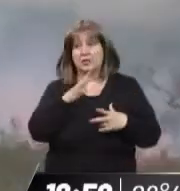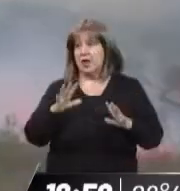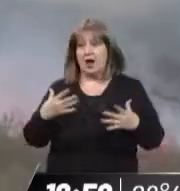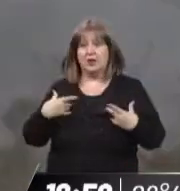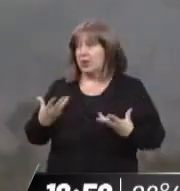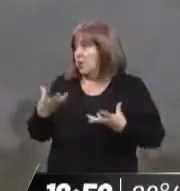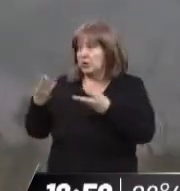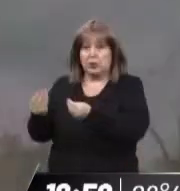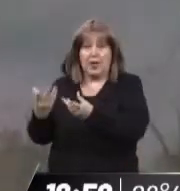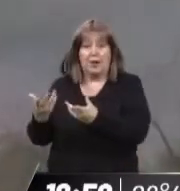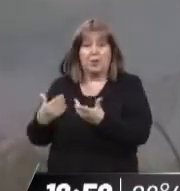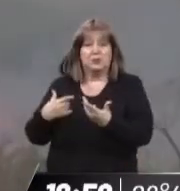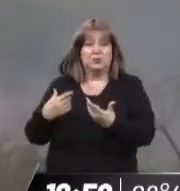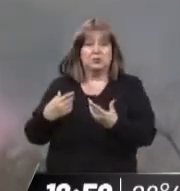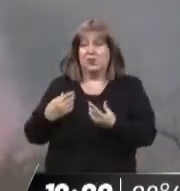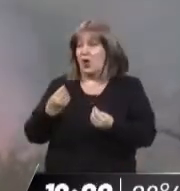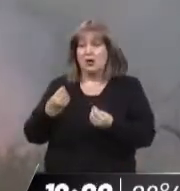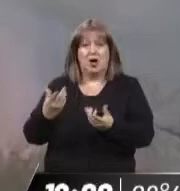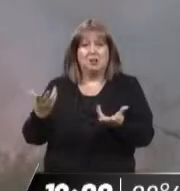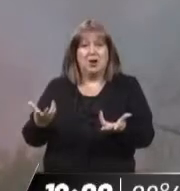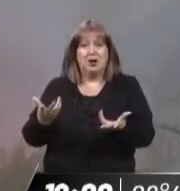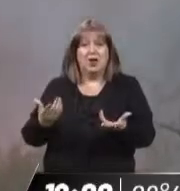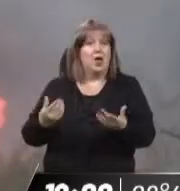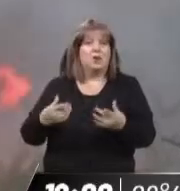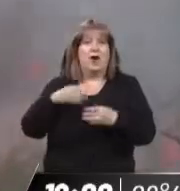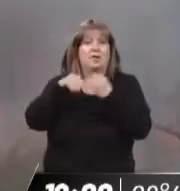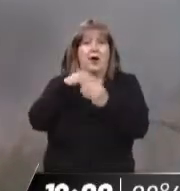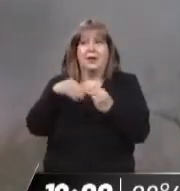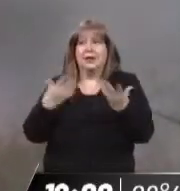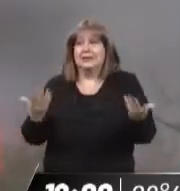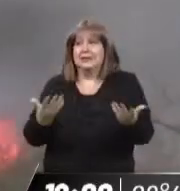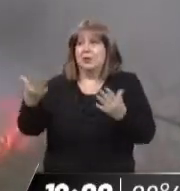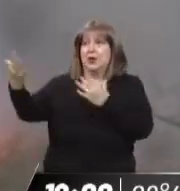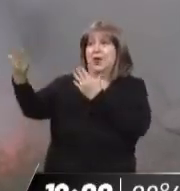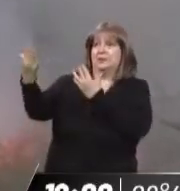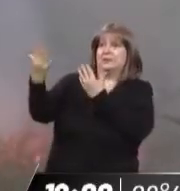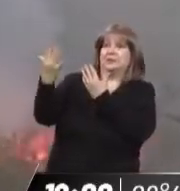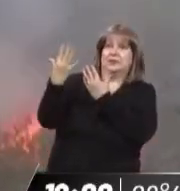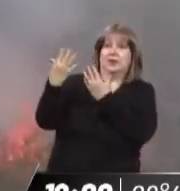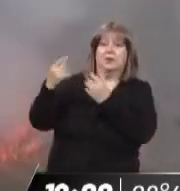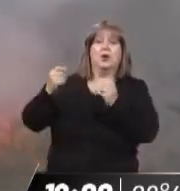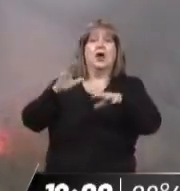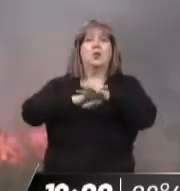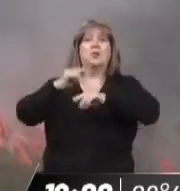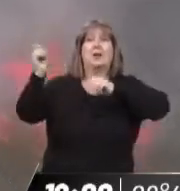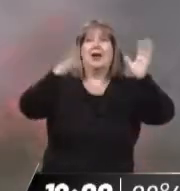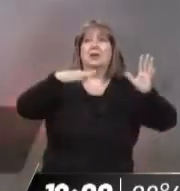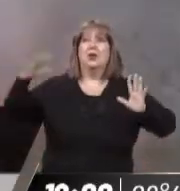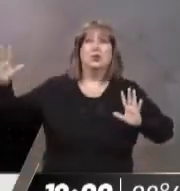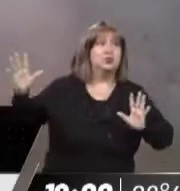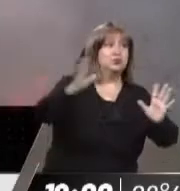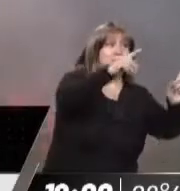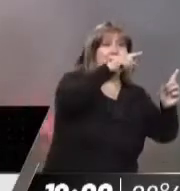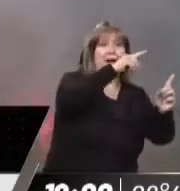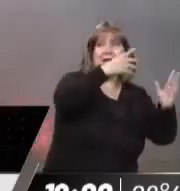pueden hacer algo que es muy difícil. Claro, totalmente, y quedándose en estado de alerta, justamente por esto, porque no saben qué dirección pueden llegar a tomar. Recordemos, con este